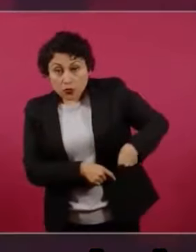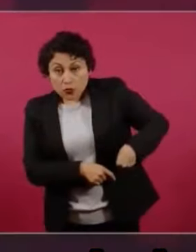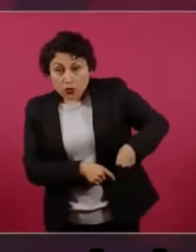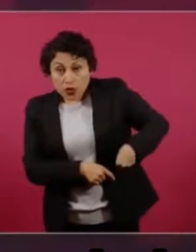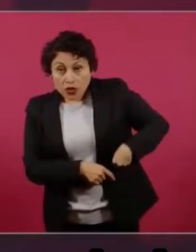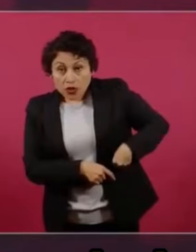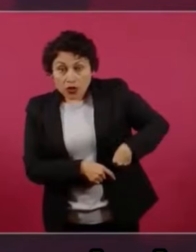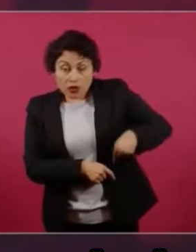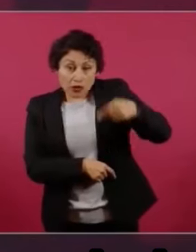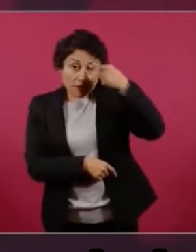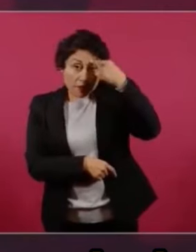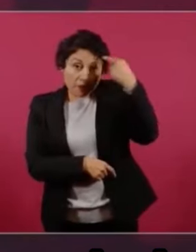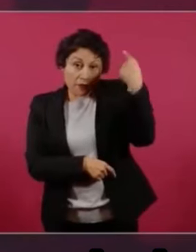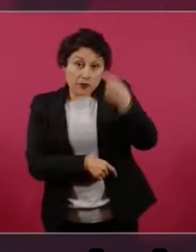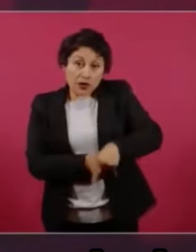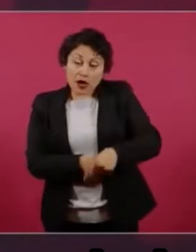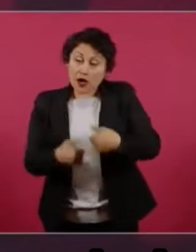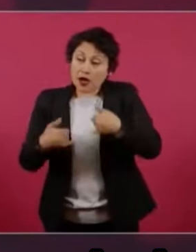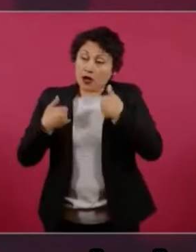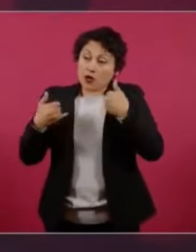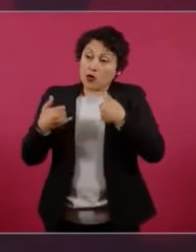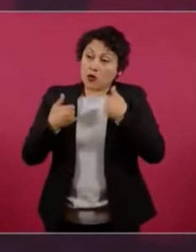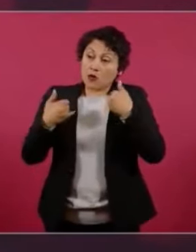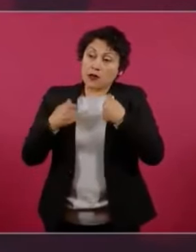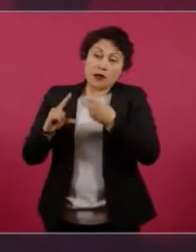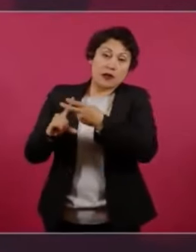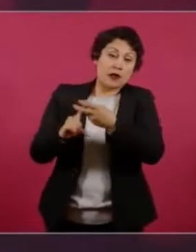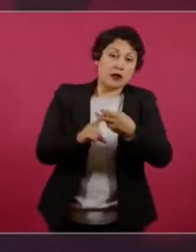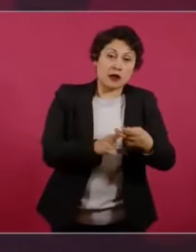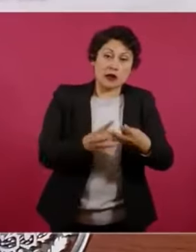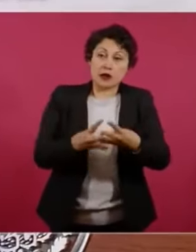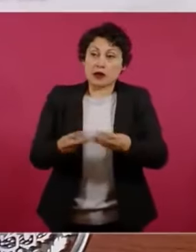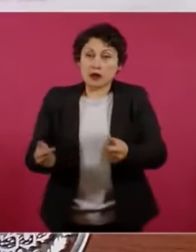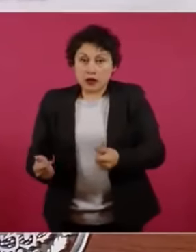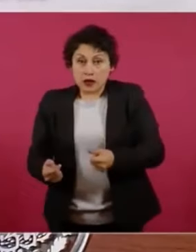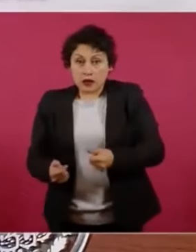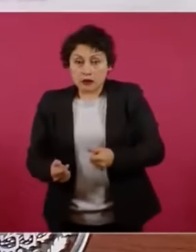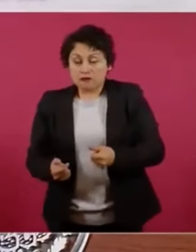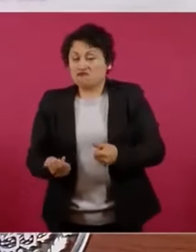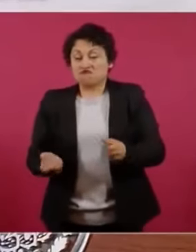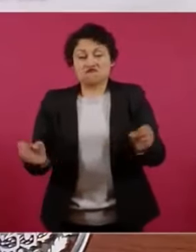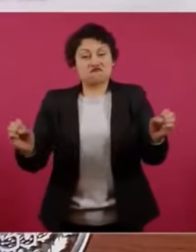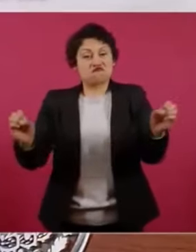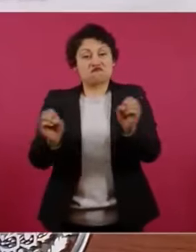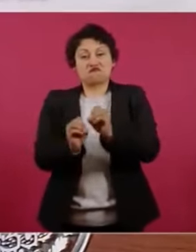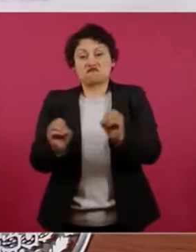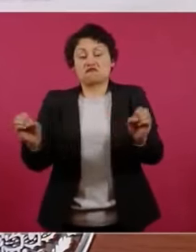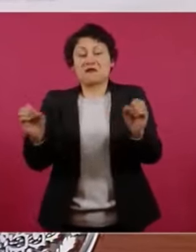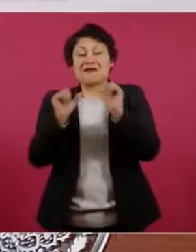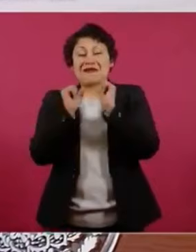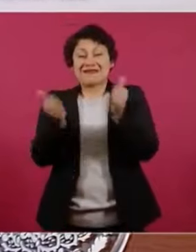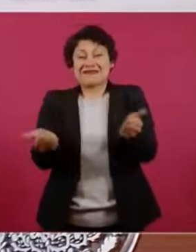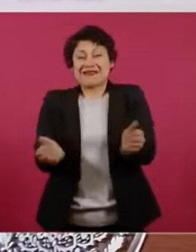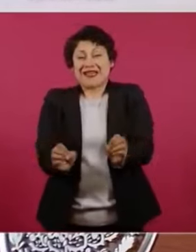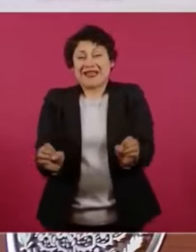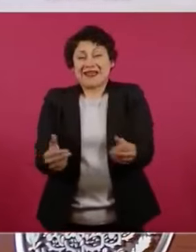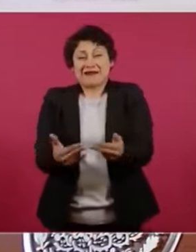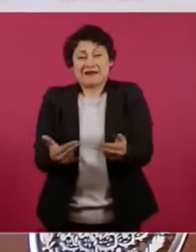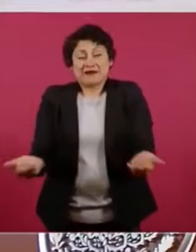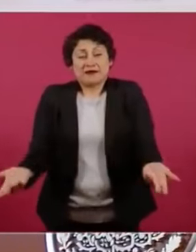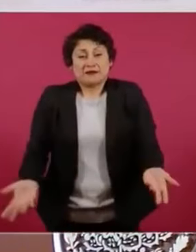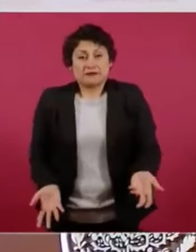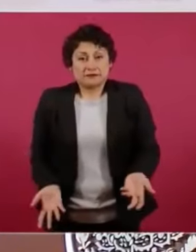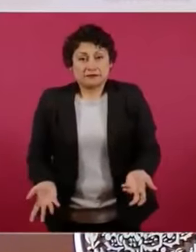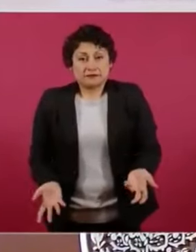desaparición de los jóvenes, el Ejército, y eso les molesta mucho, sobre todo